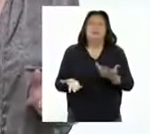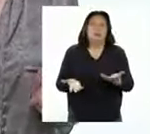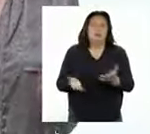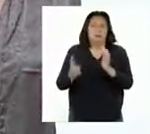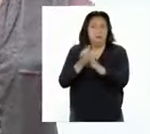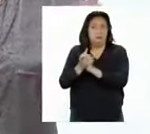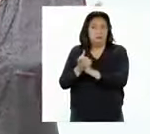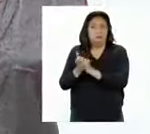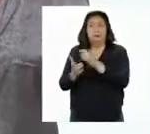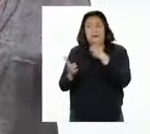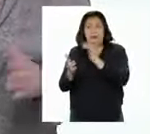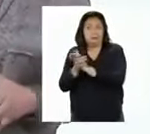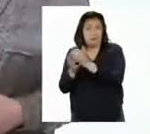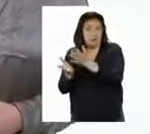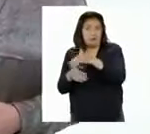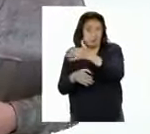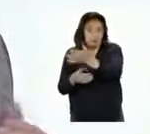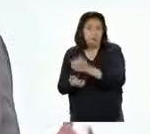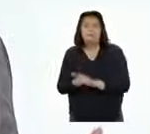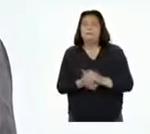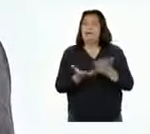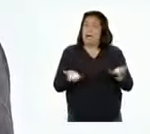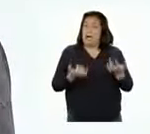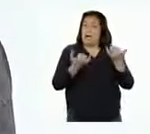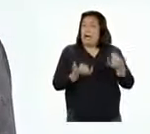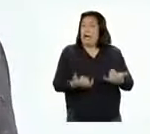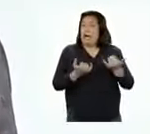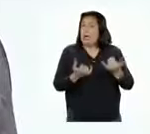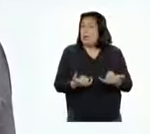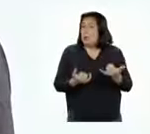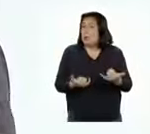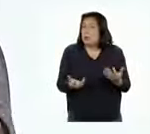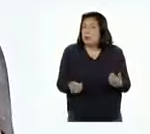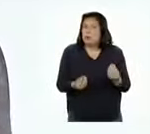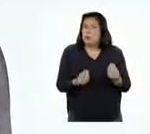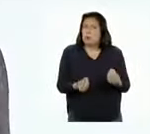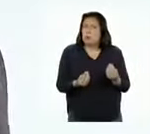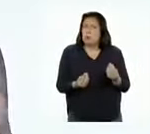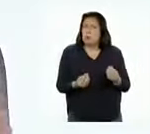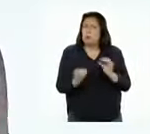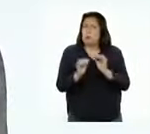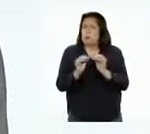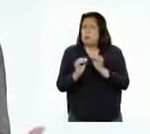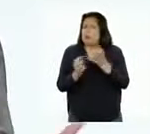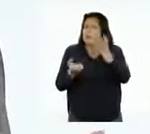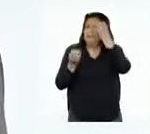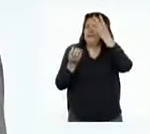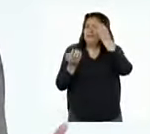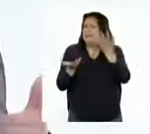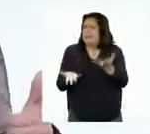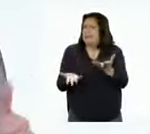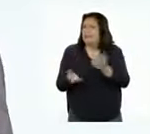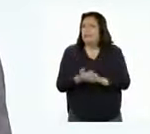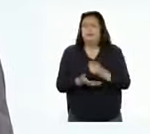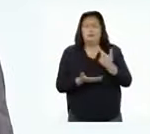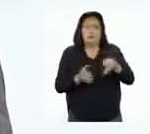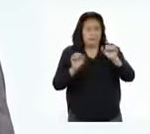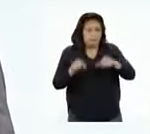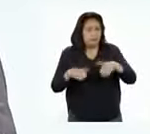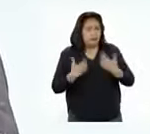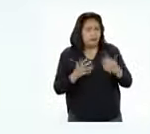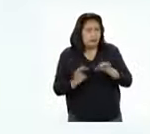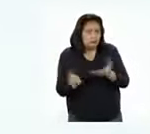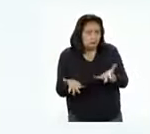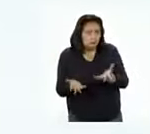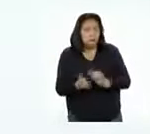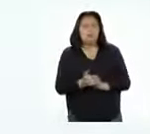nuestras amigas y amigos. Ahora, ¿cómo adecuamos la información que tenemos para lograrlo?